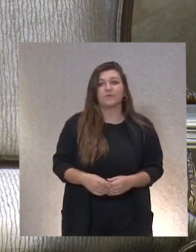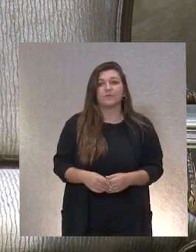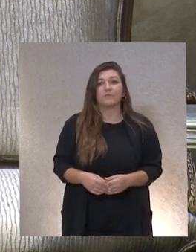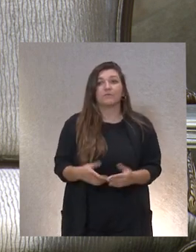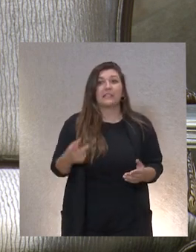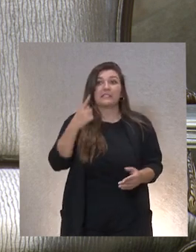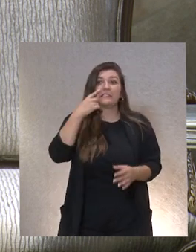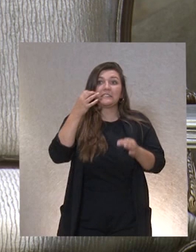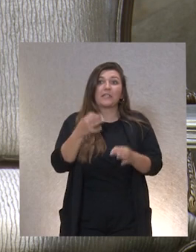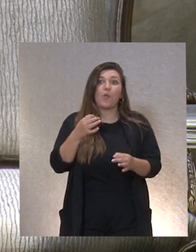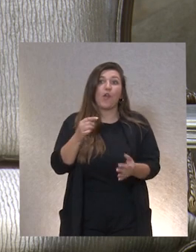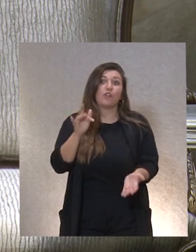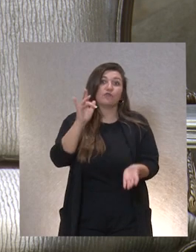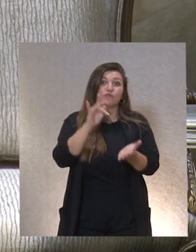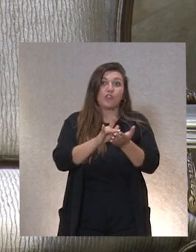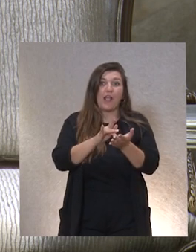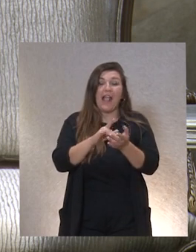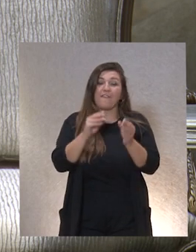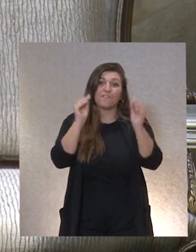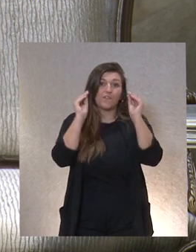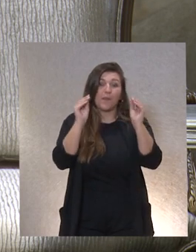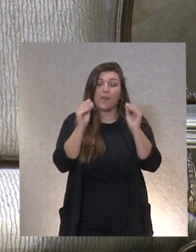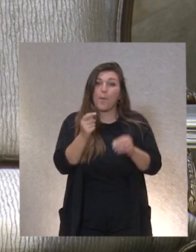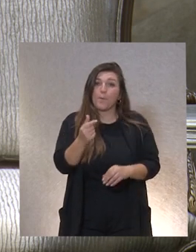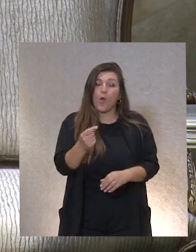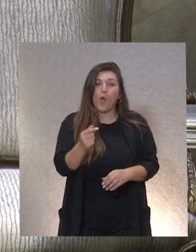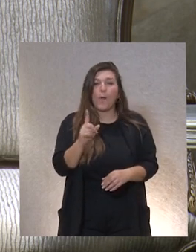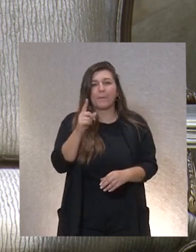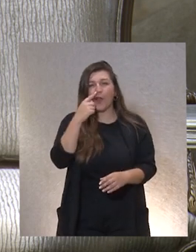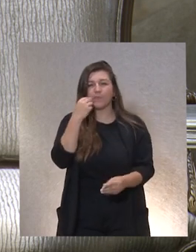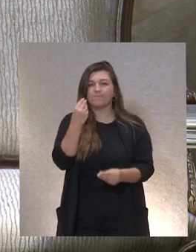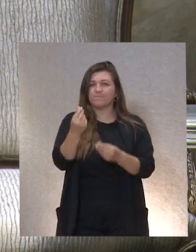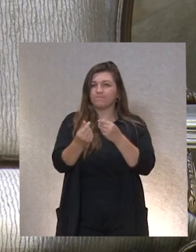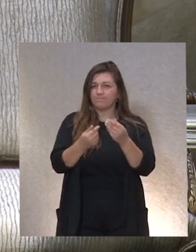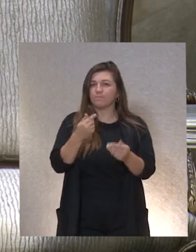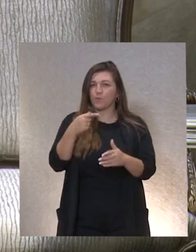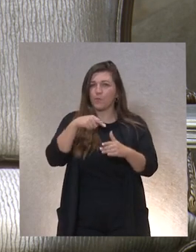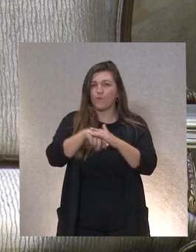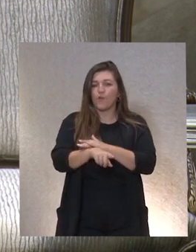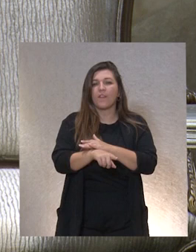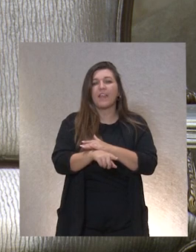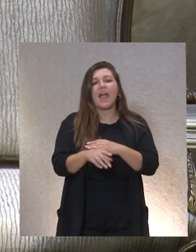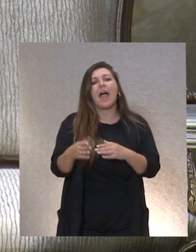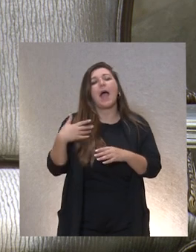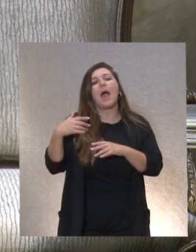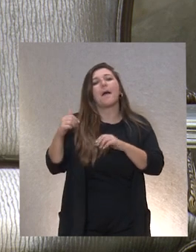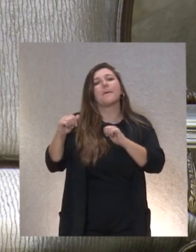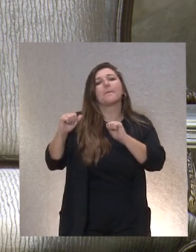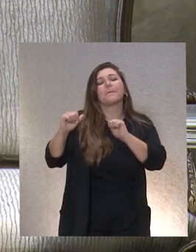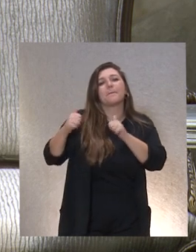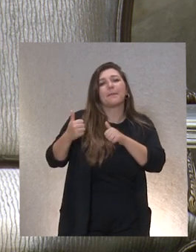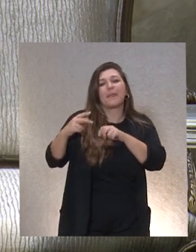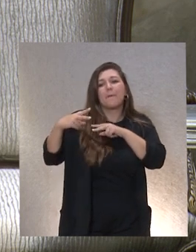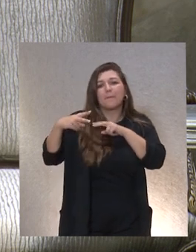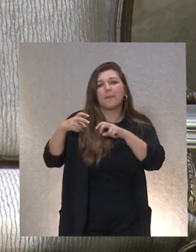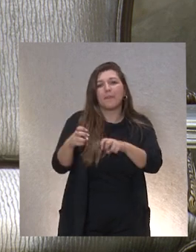momento, con poca formación pero con una profunda intuición, se fueron estableciendo unos principios éticos y se